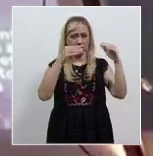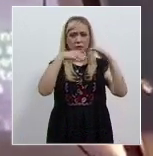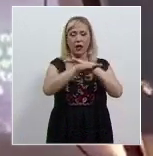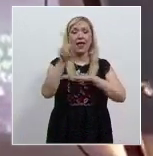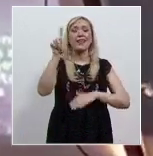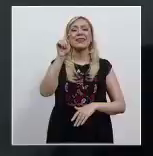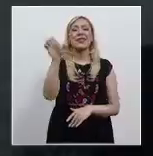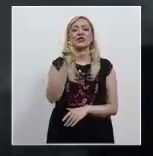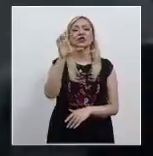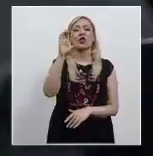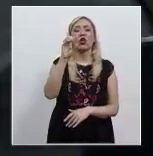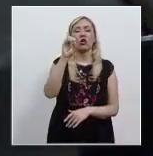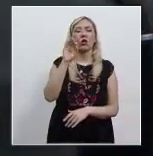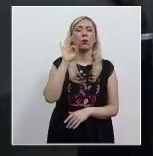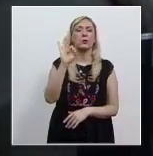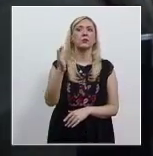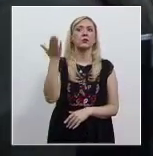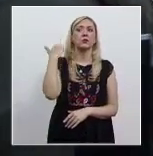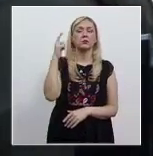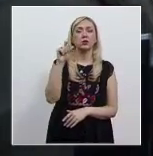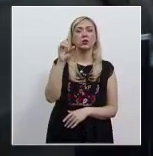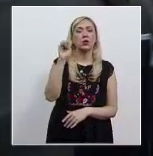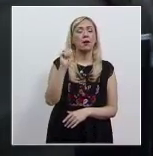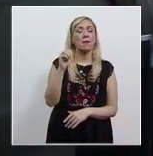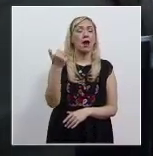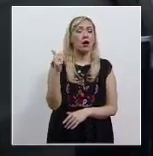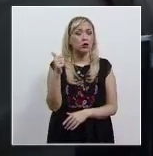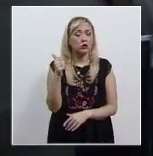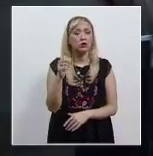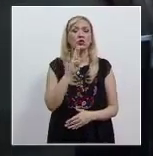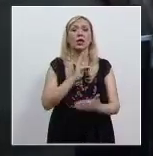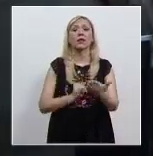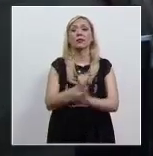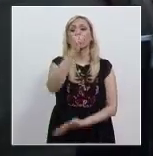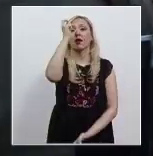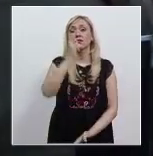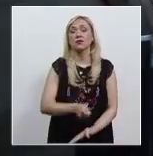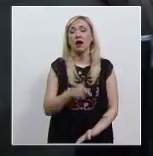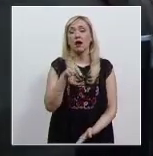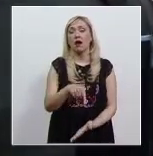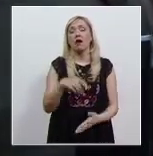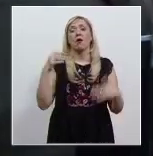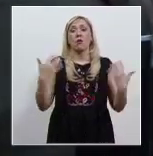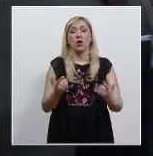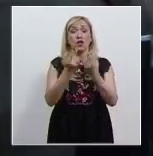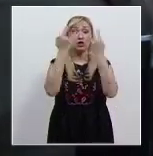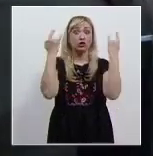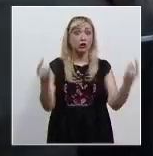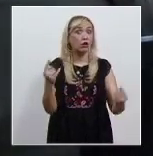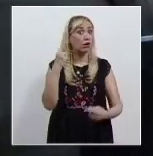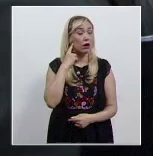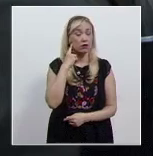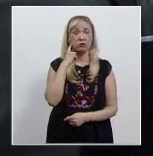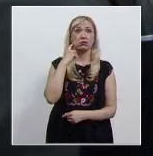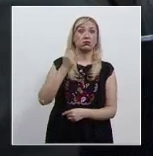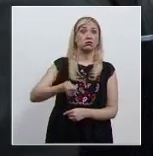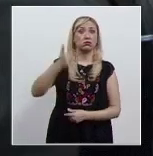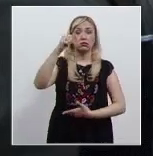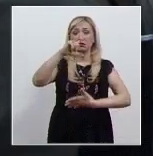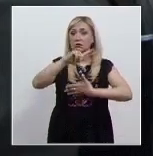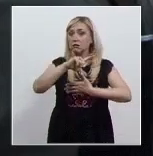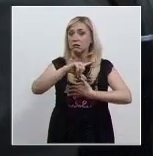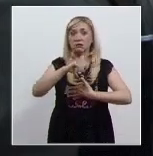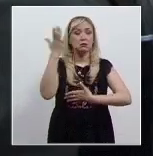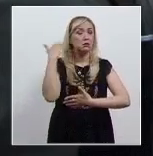en Texcoco el pasado 29 de agosto. Sentencia que ha sido calificada como histórica, pues en América Latina